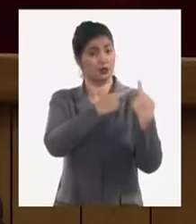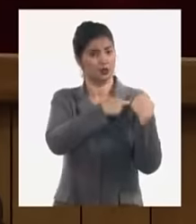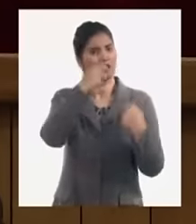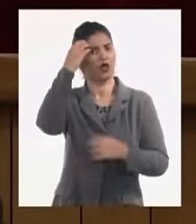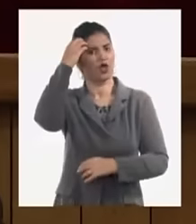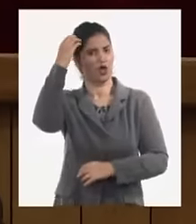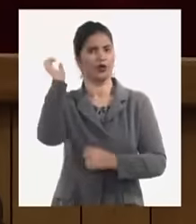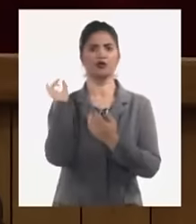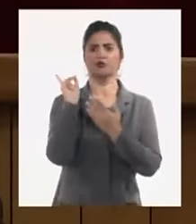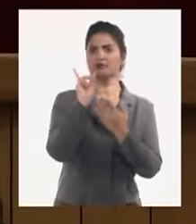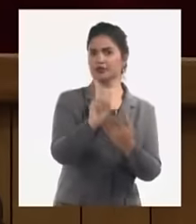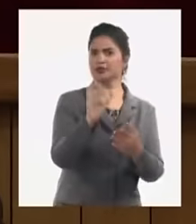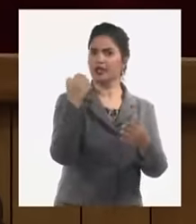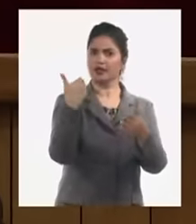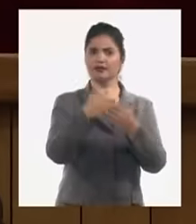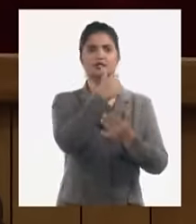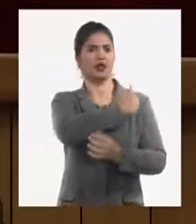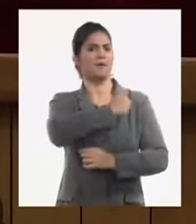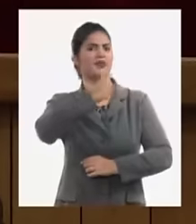sentido